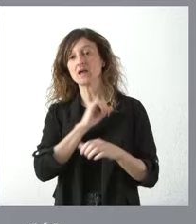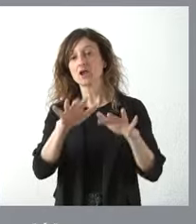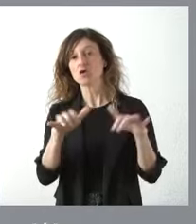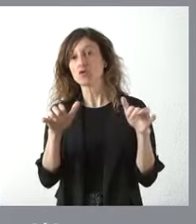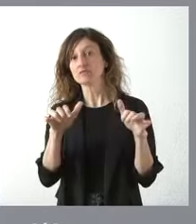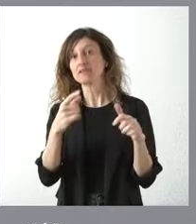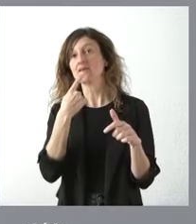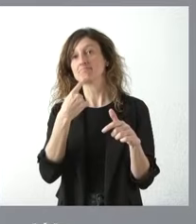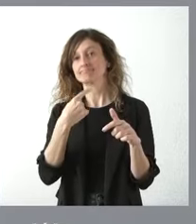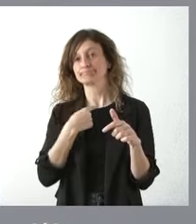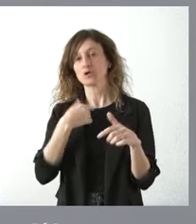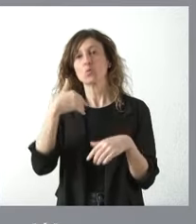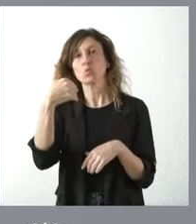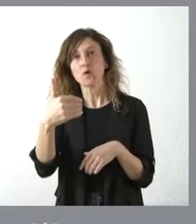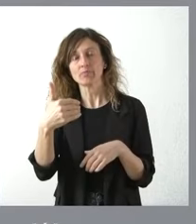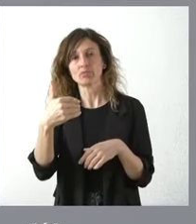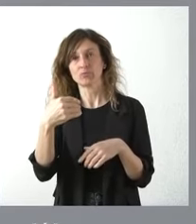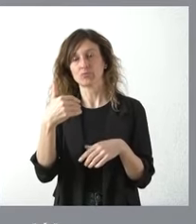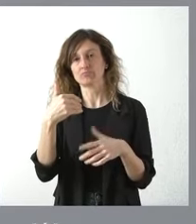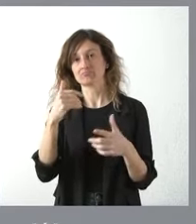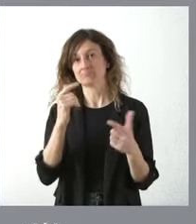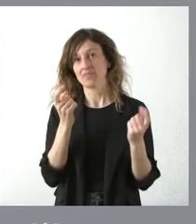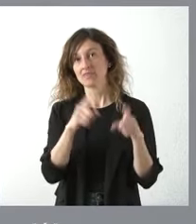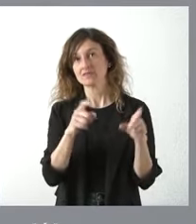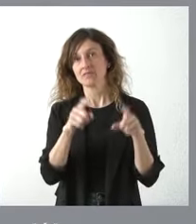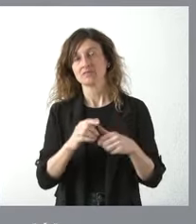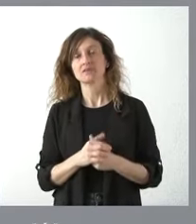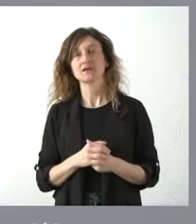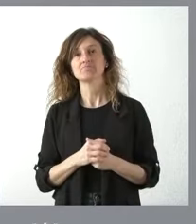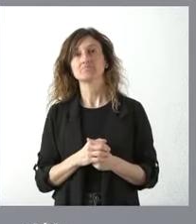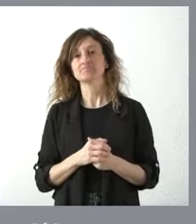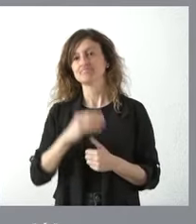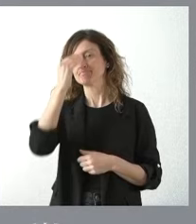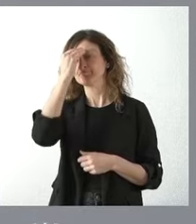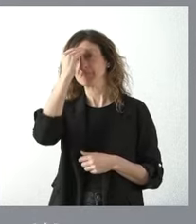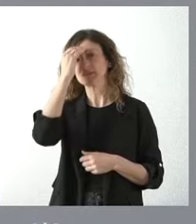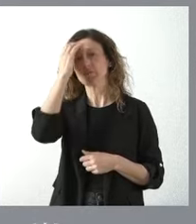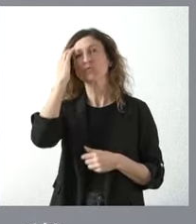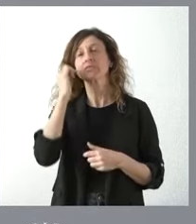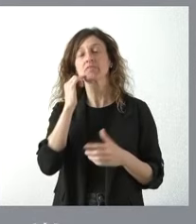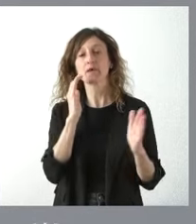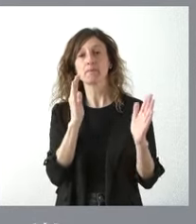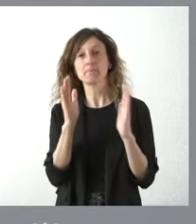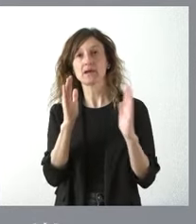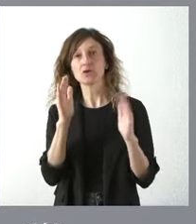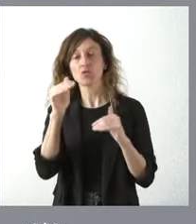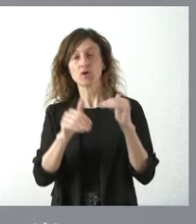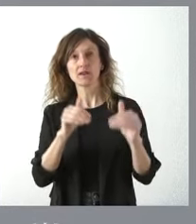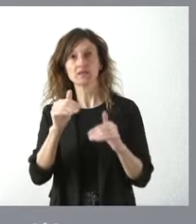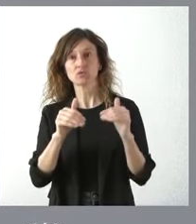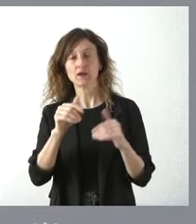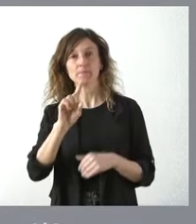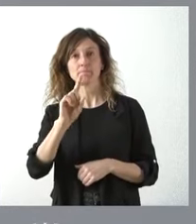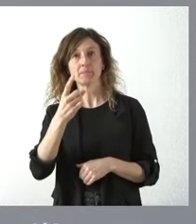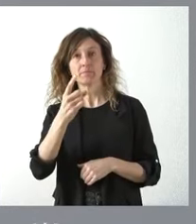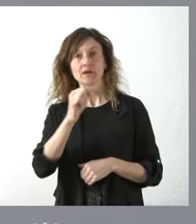el momento más adecuado de las comparecencias. Seguramente pensamos que no sea en este periodo electoral hasta que se entreven las elecciones